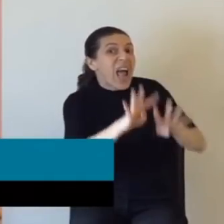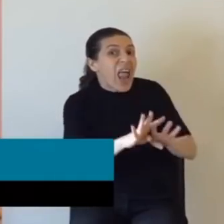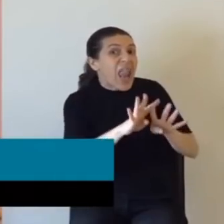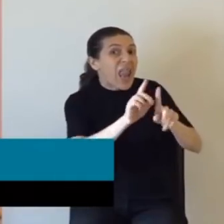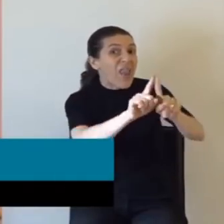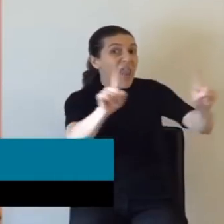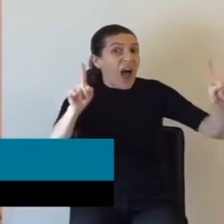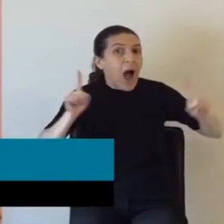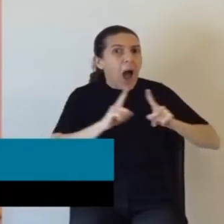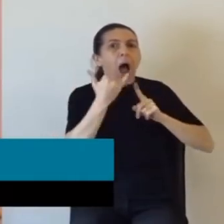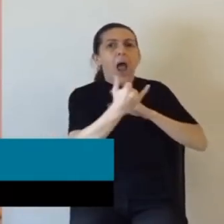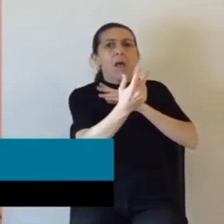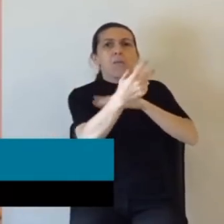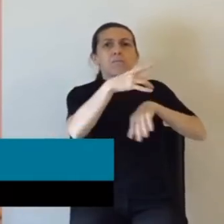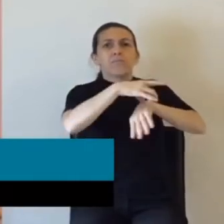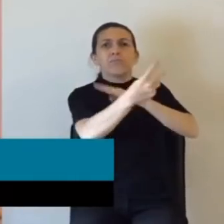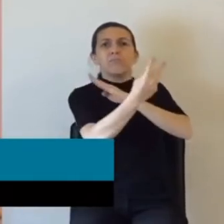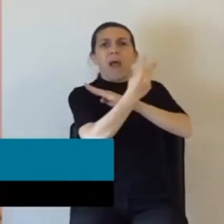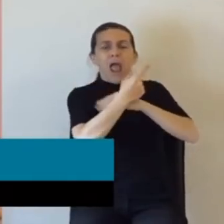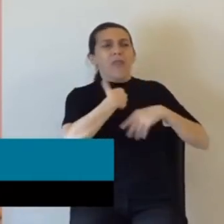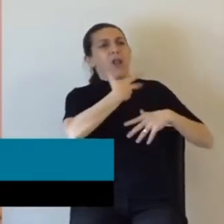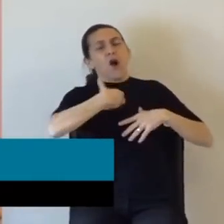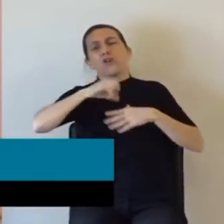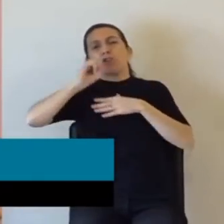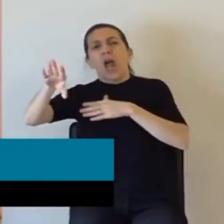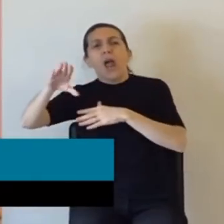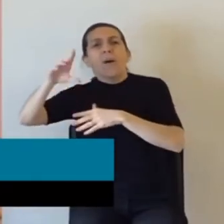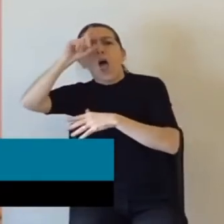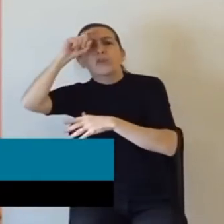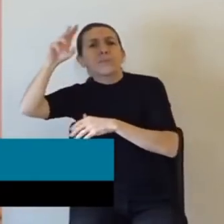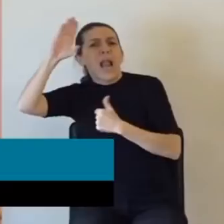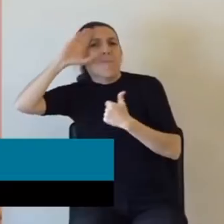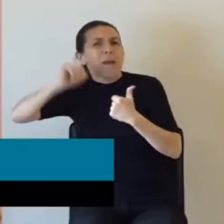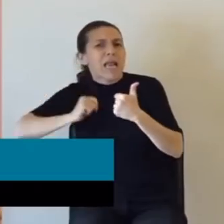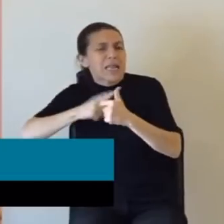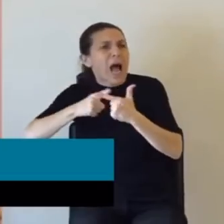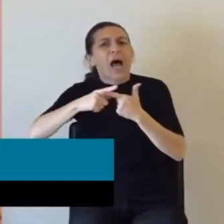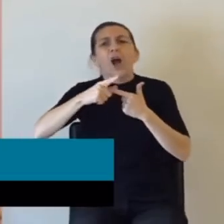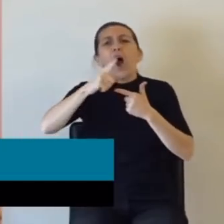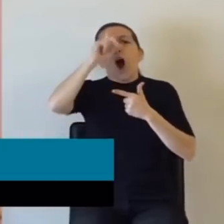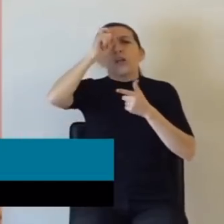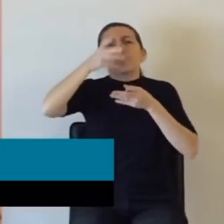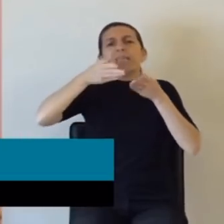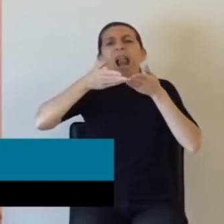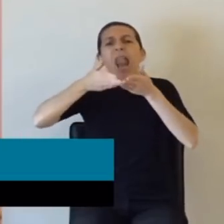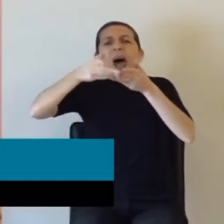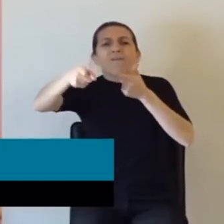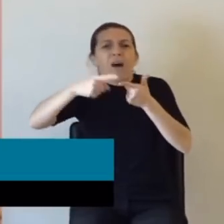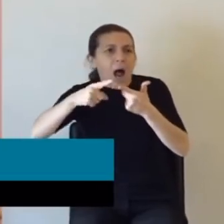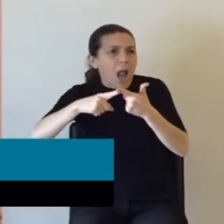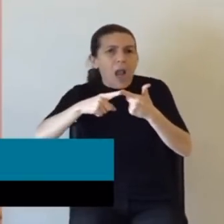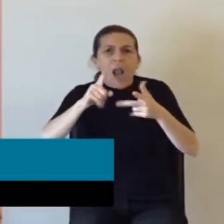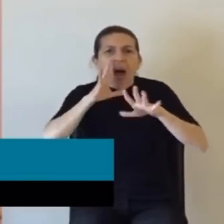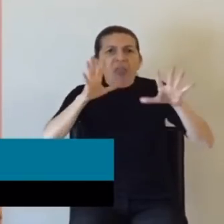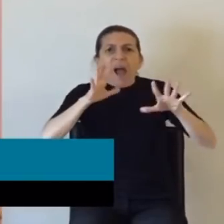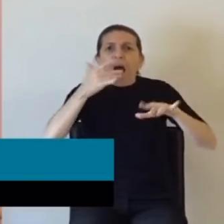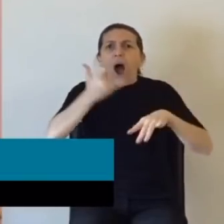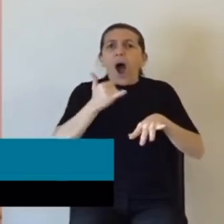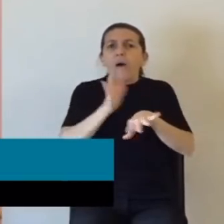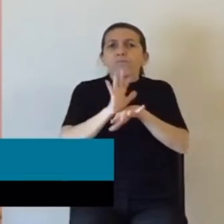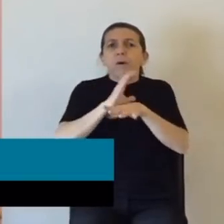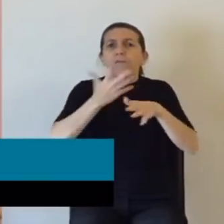Tienen atención médica, los trasladan al hospital militar, los trasladan al hospital naval. No tiene nada que ver la situación de ellos.